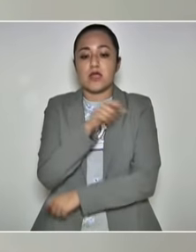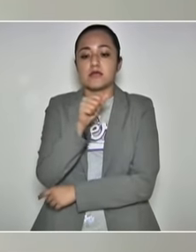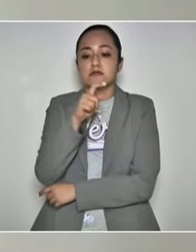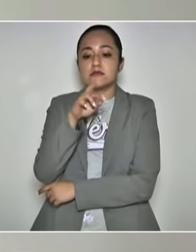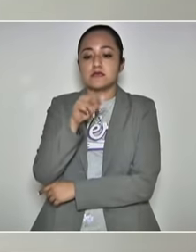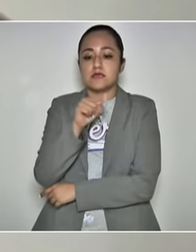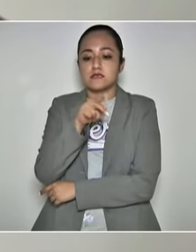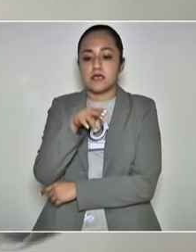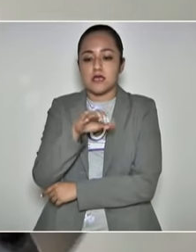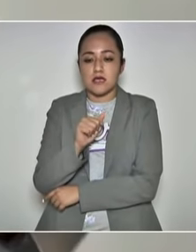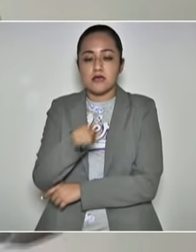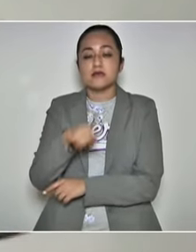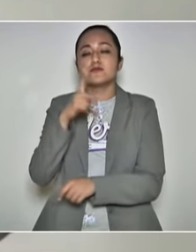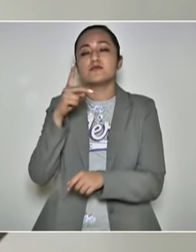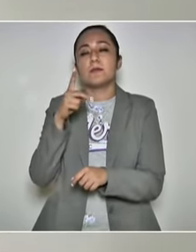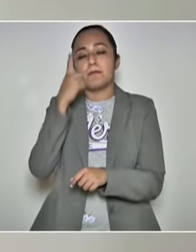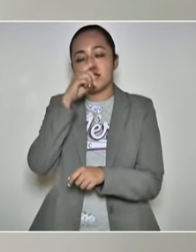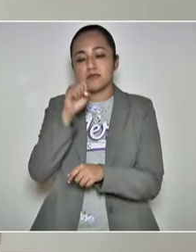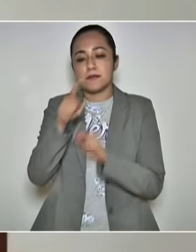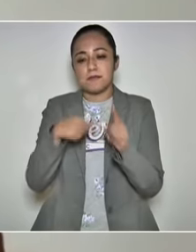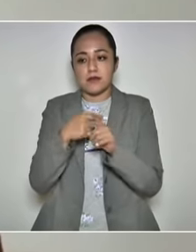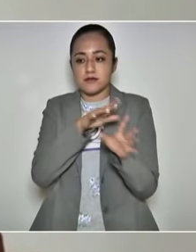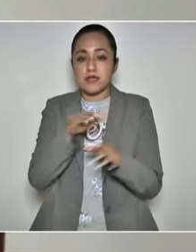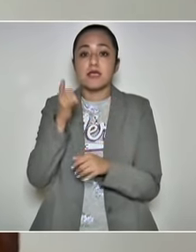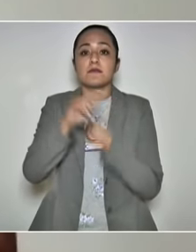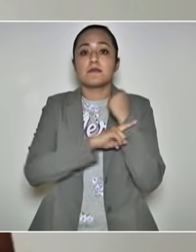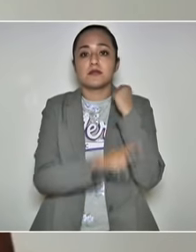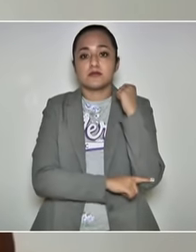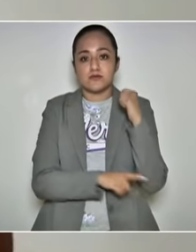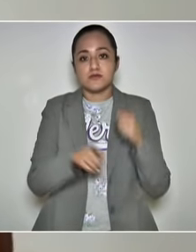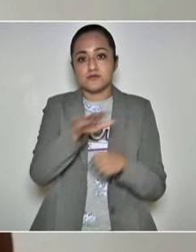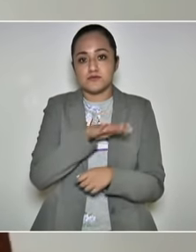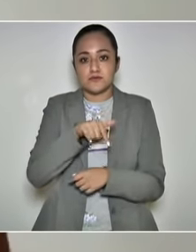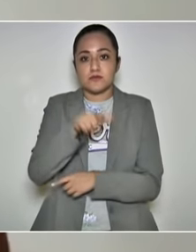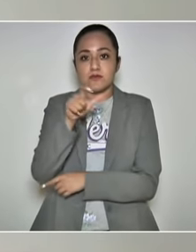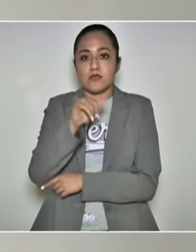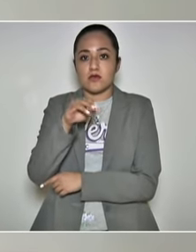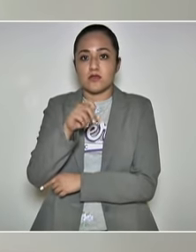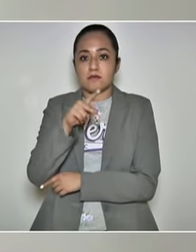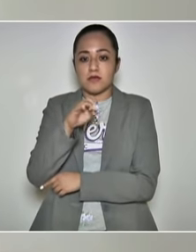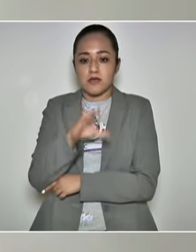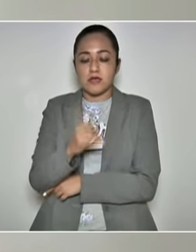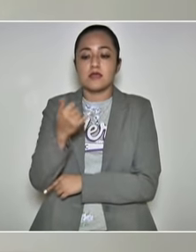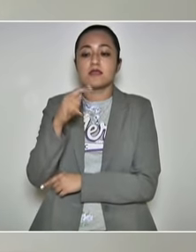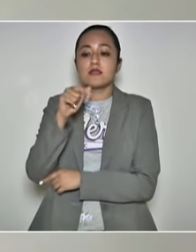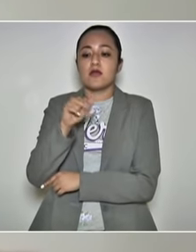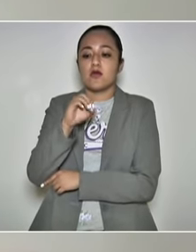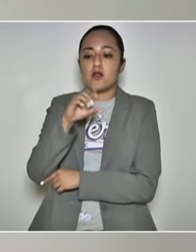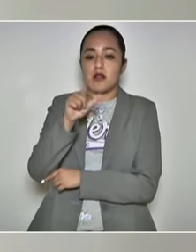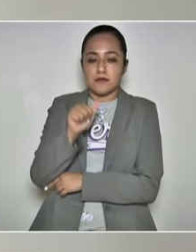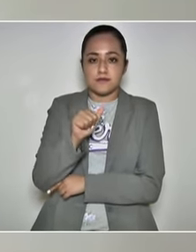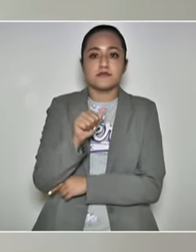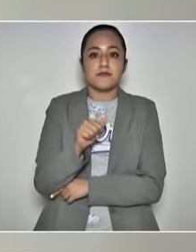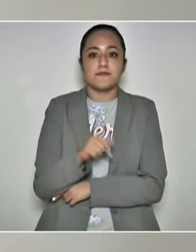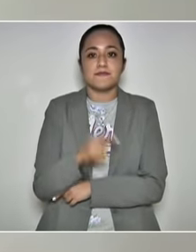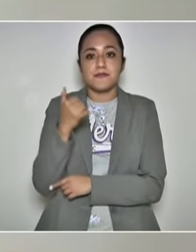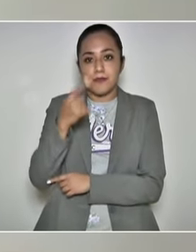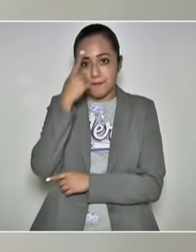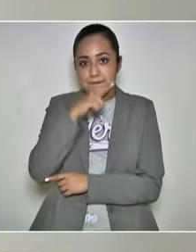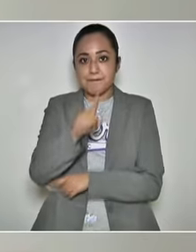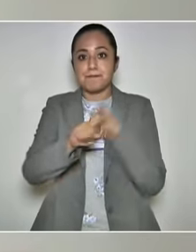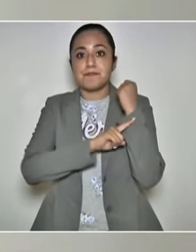60 y más y aparte embarazadas de la zona, en Jicotepec y en Tlaola. Y para